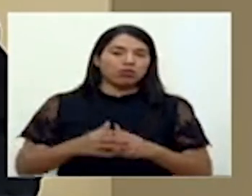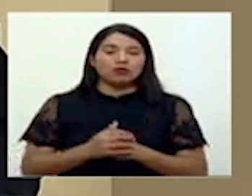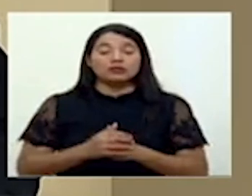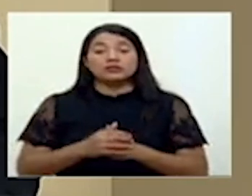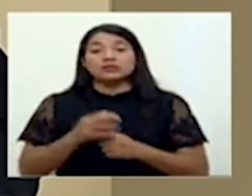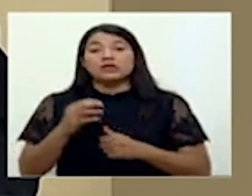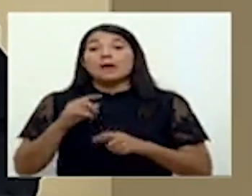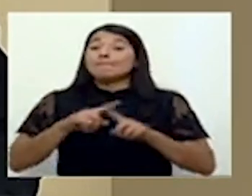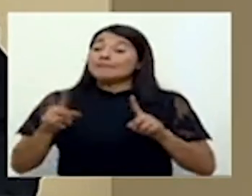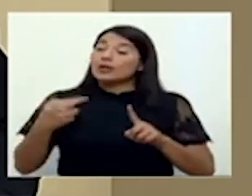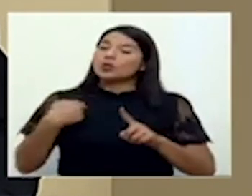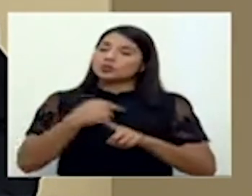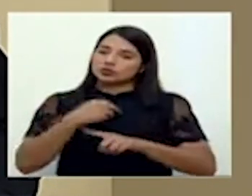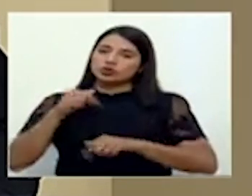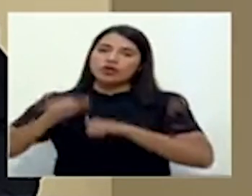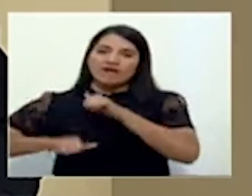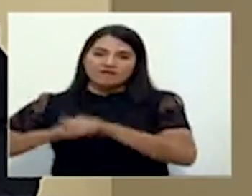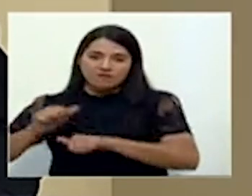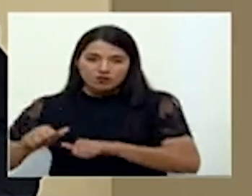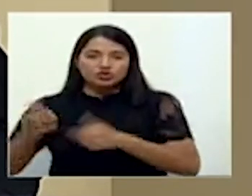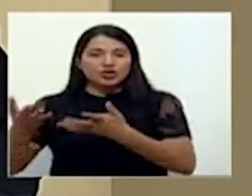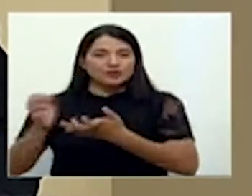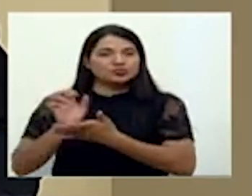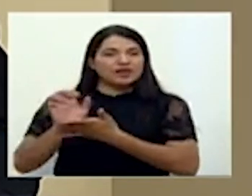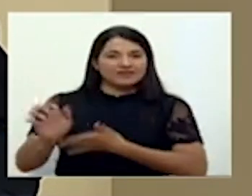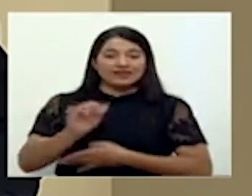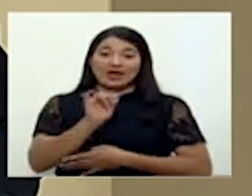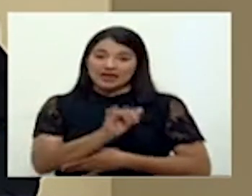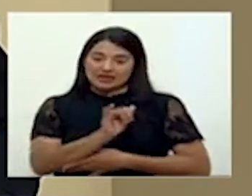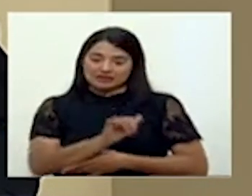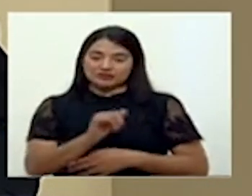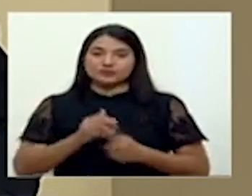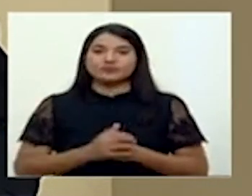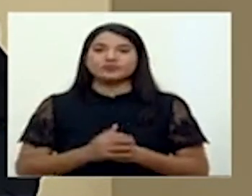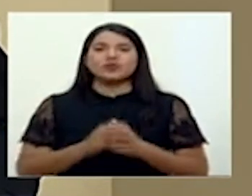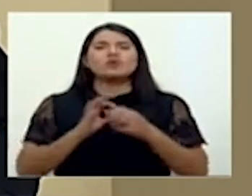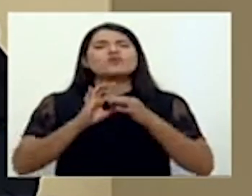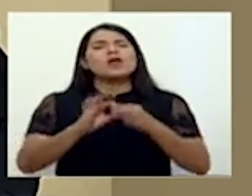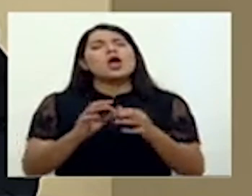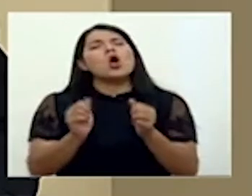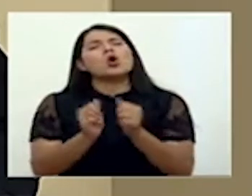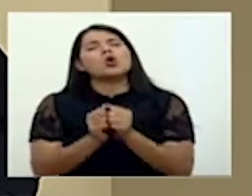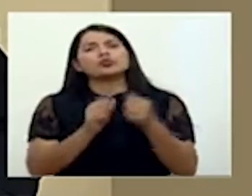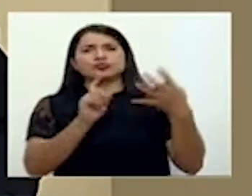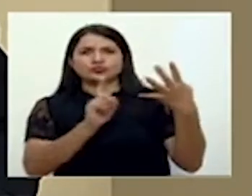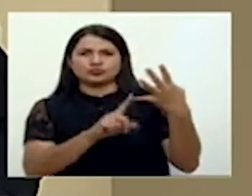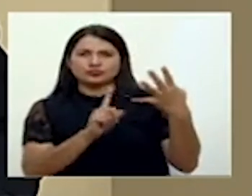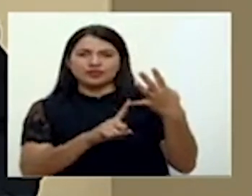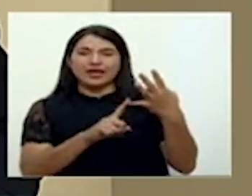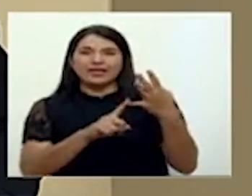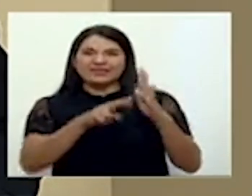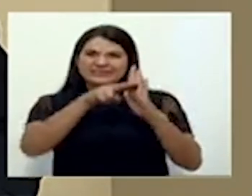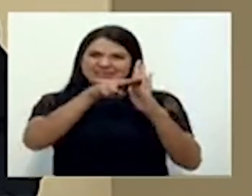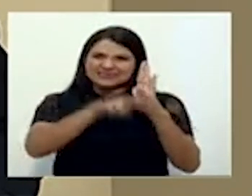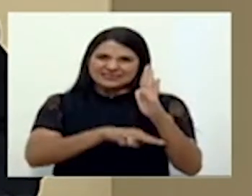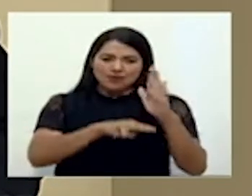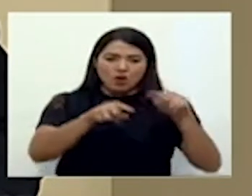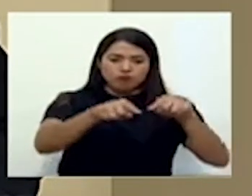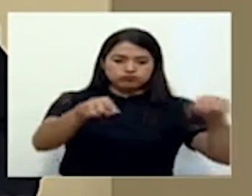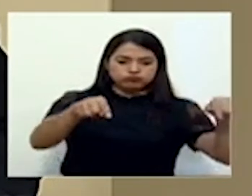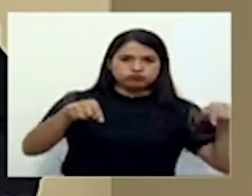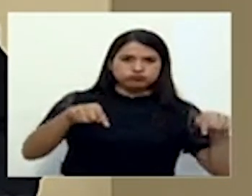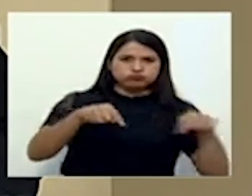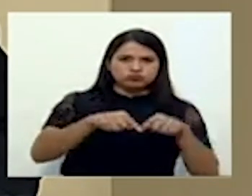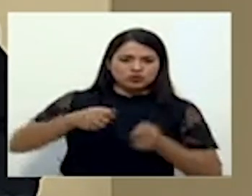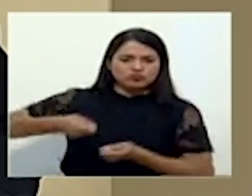esfuerzos están orientados a evitar llegar a eso. Respecto al tema de fosas comunes, eso categóricamente lo